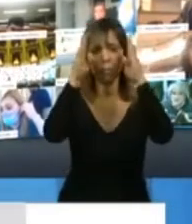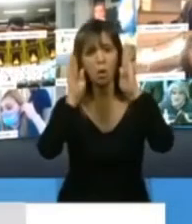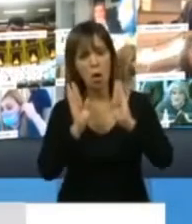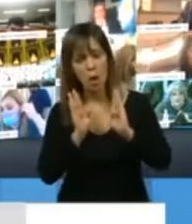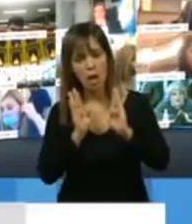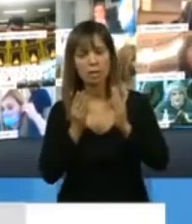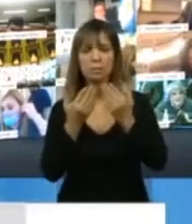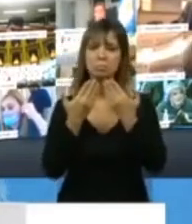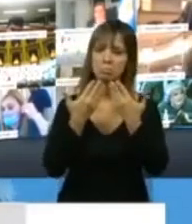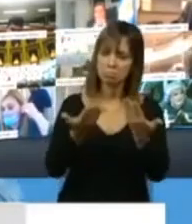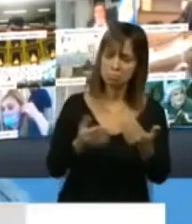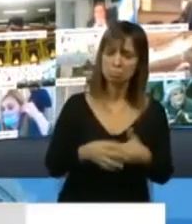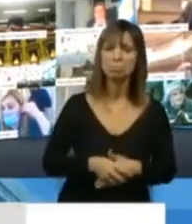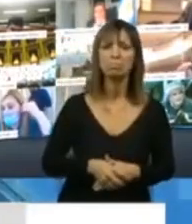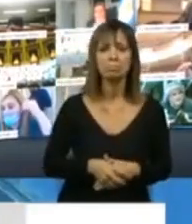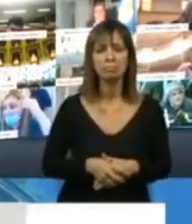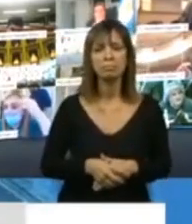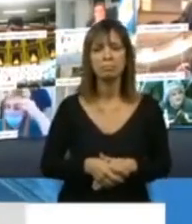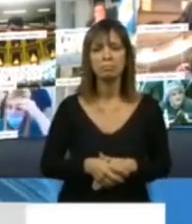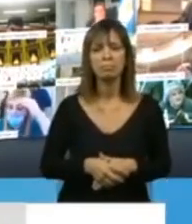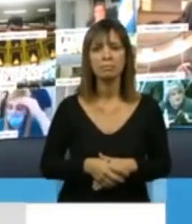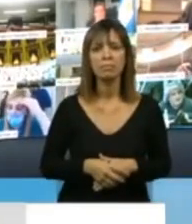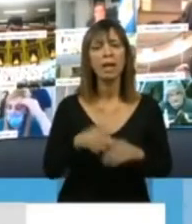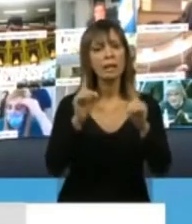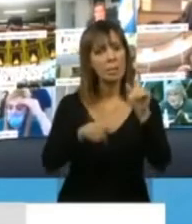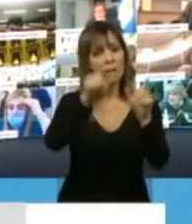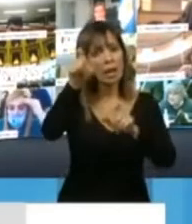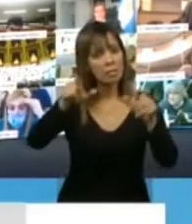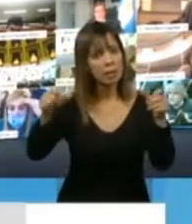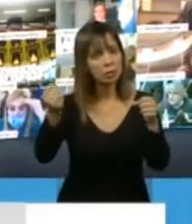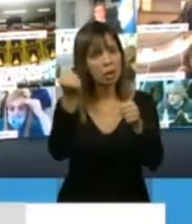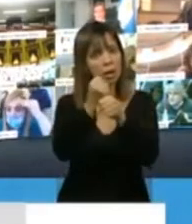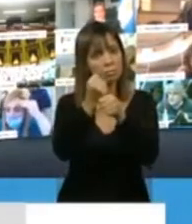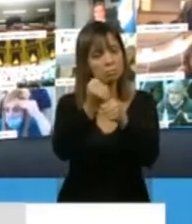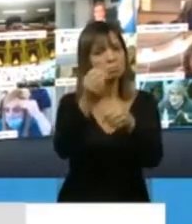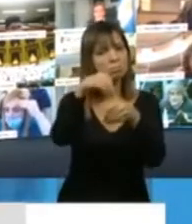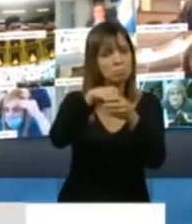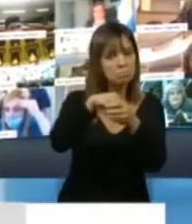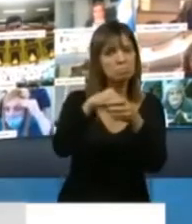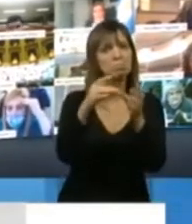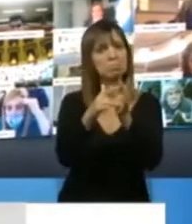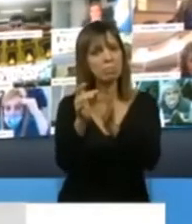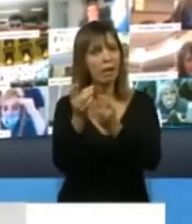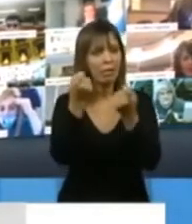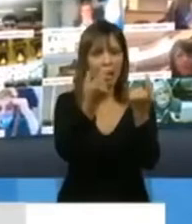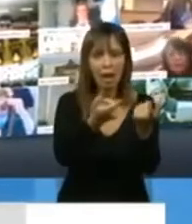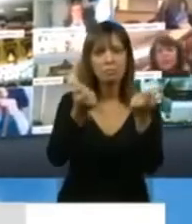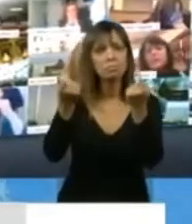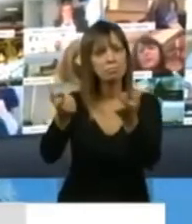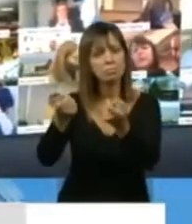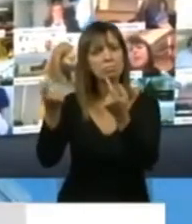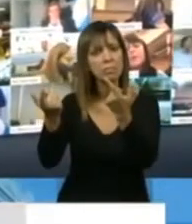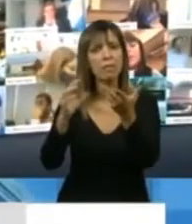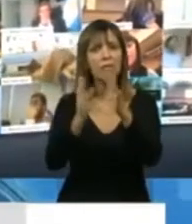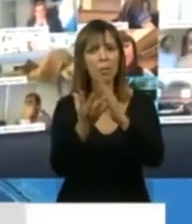también a aquellos religiosos que en distintas maneras están aportando en la